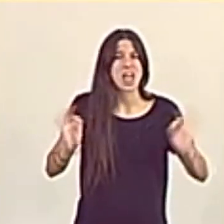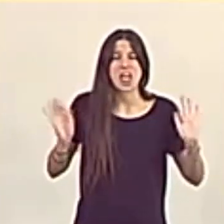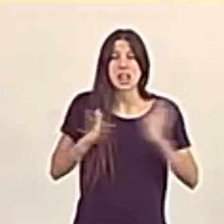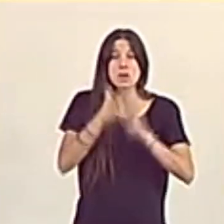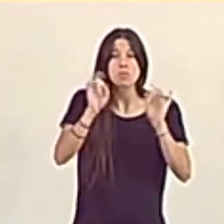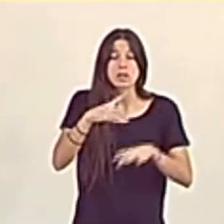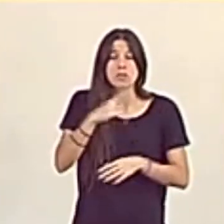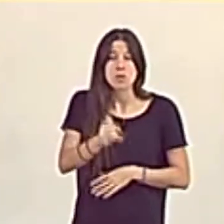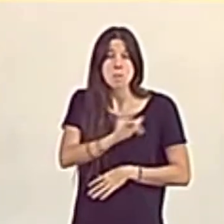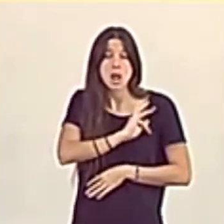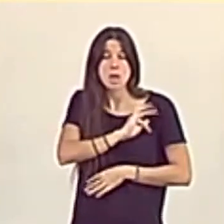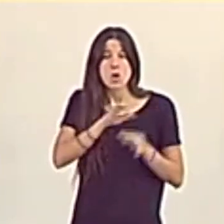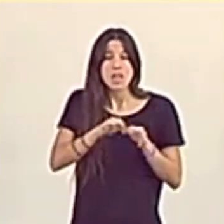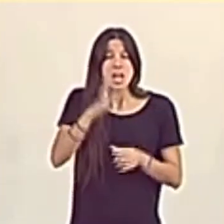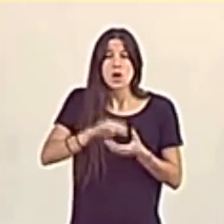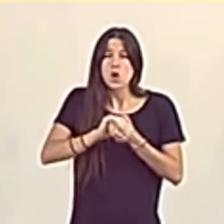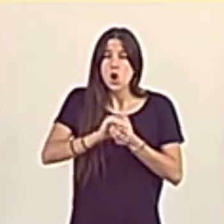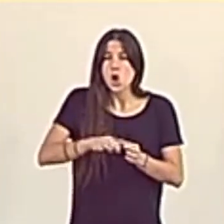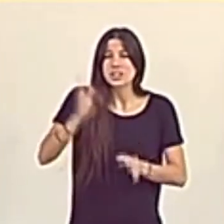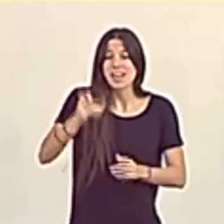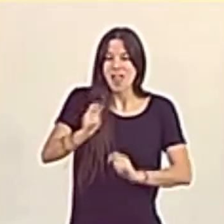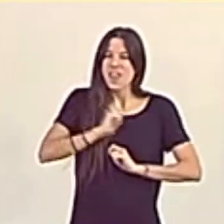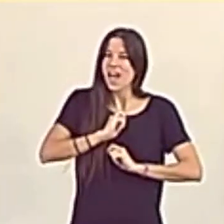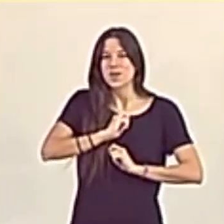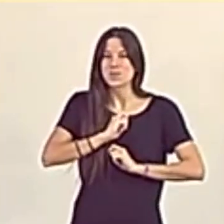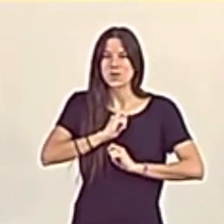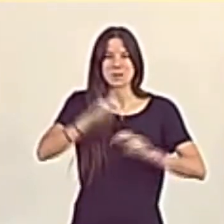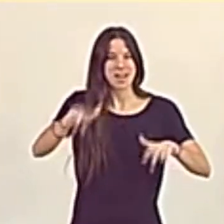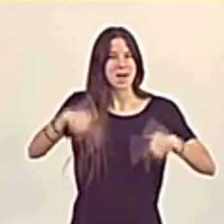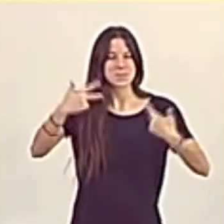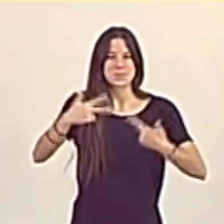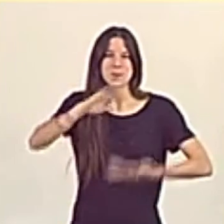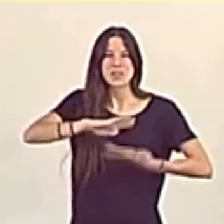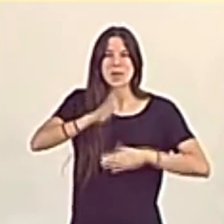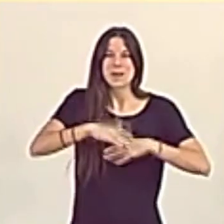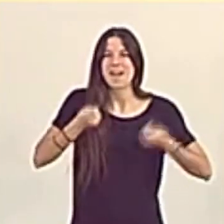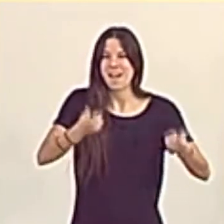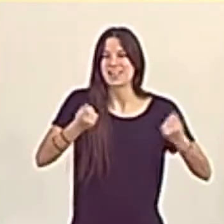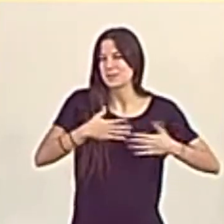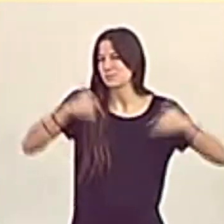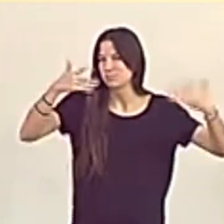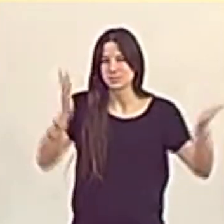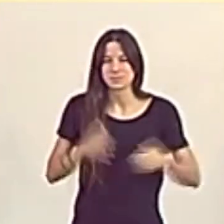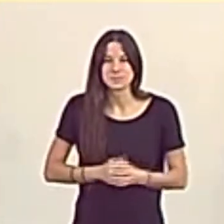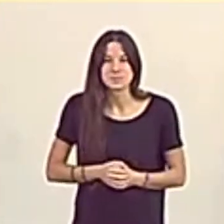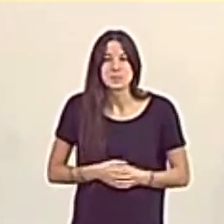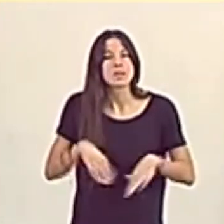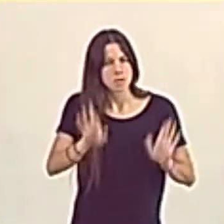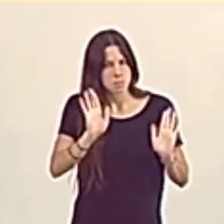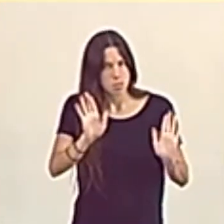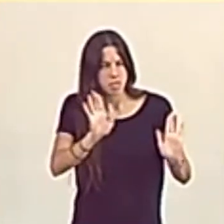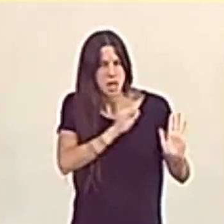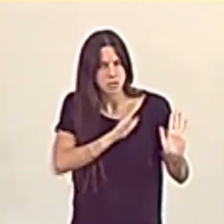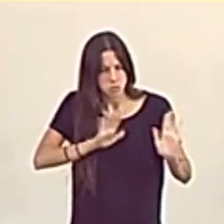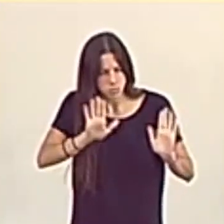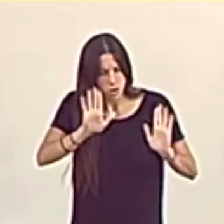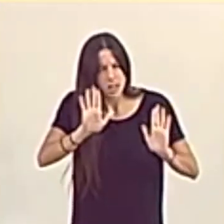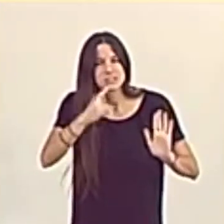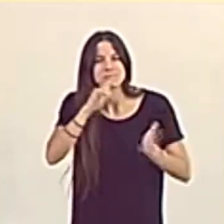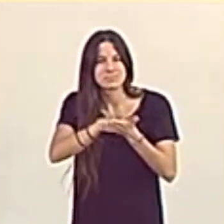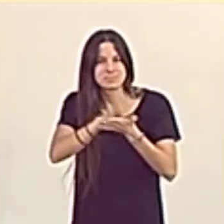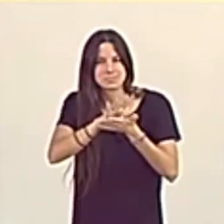lotería que nos da barra libre para gastar a capricho. Por cierto, por cierto, cálmense, porque